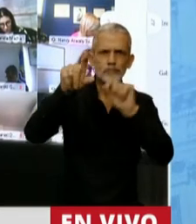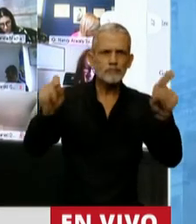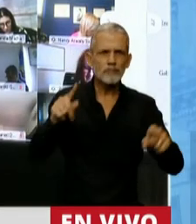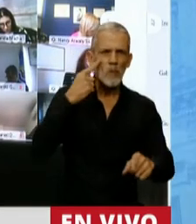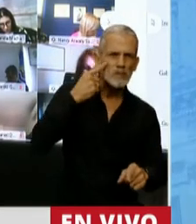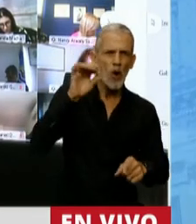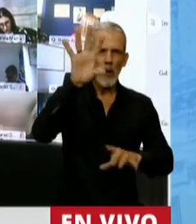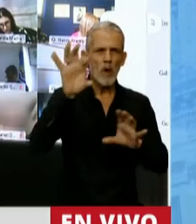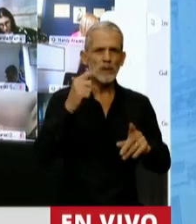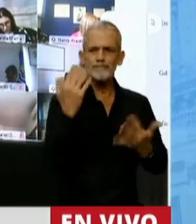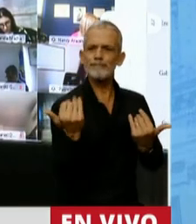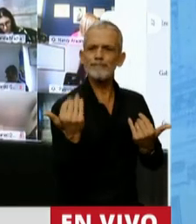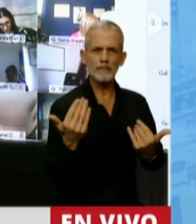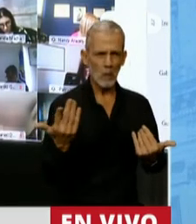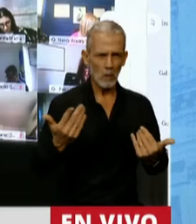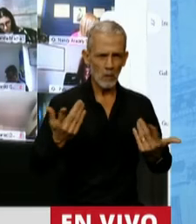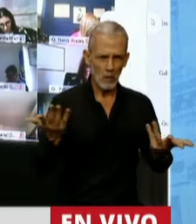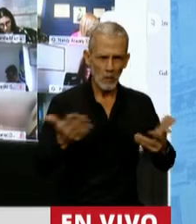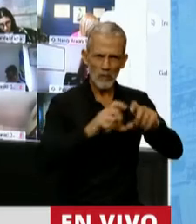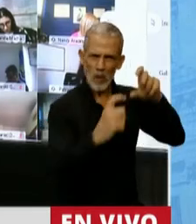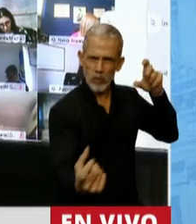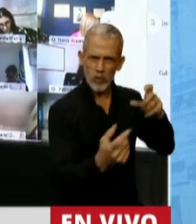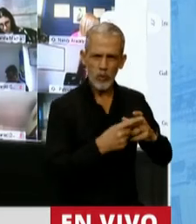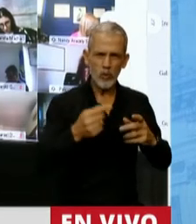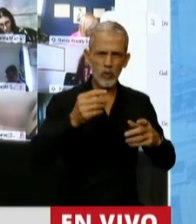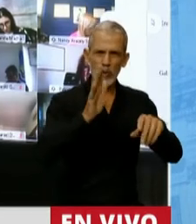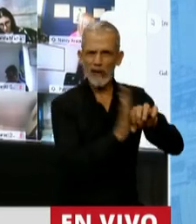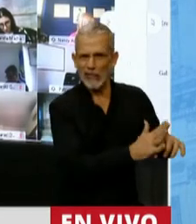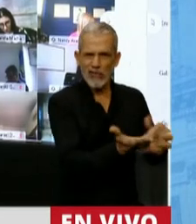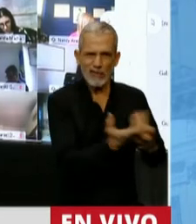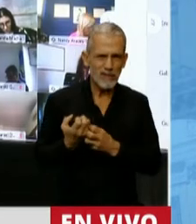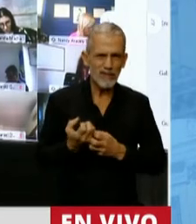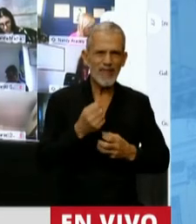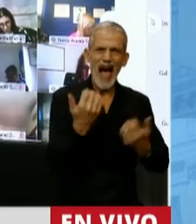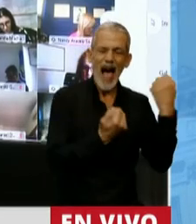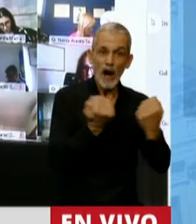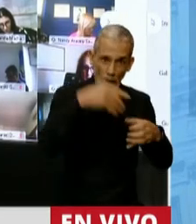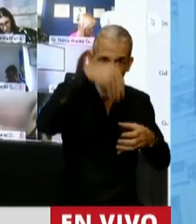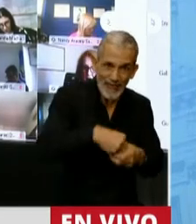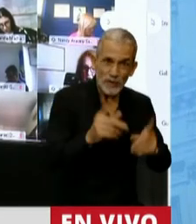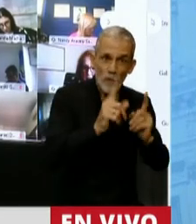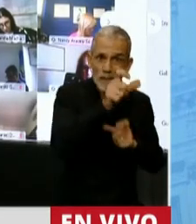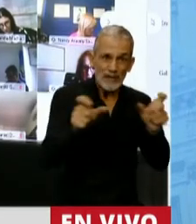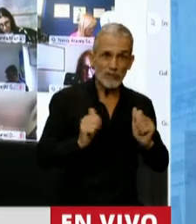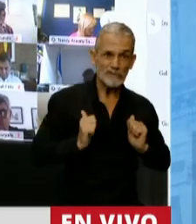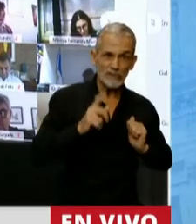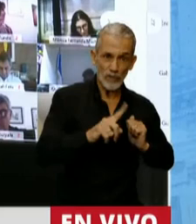sometiendo a fajados de vehículos, inclusive con gente en el interior de esos vehículos.